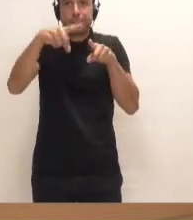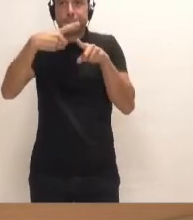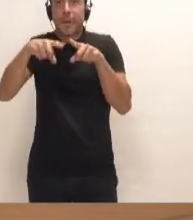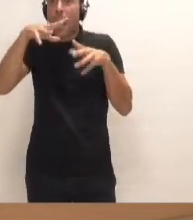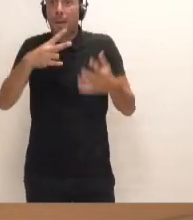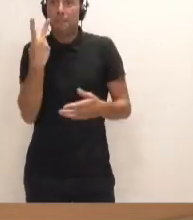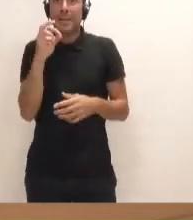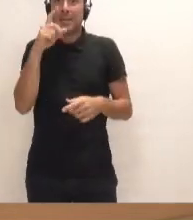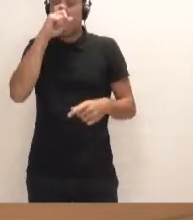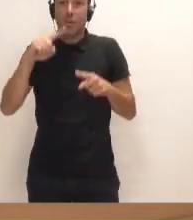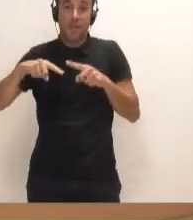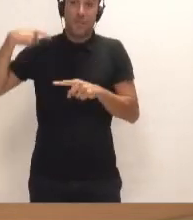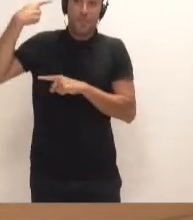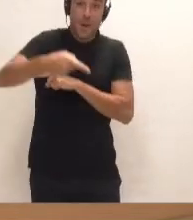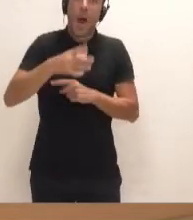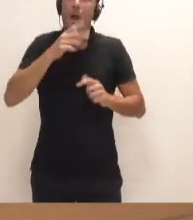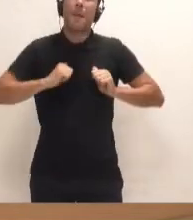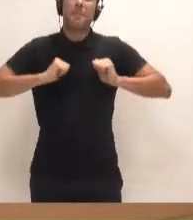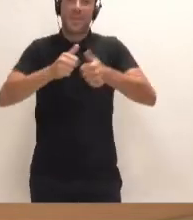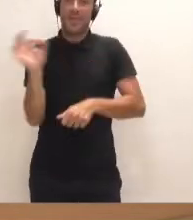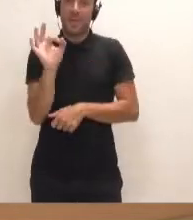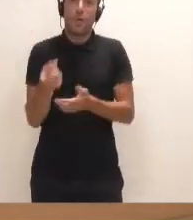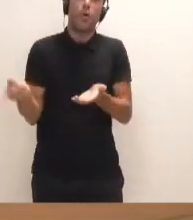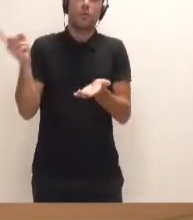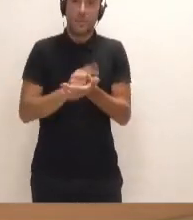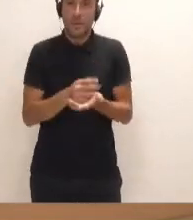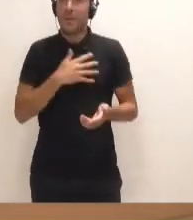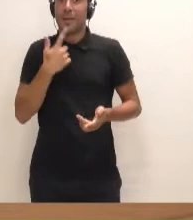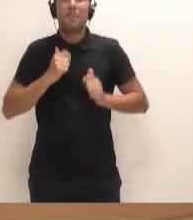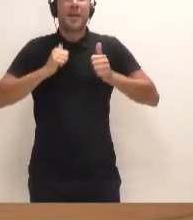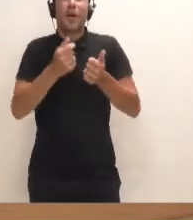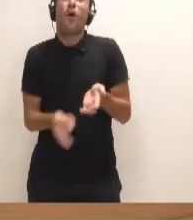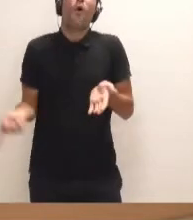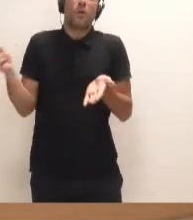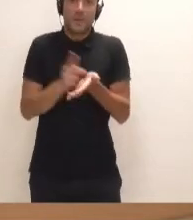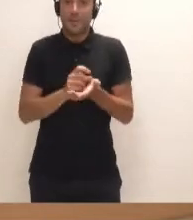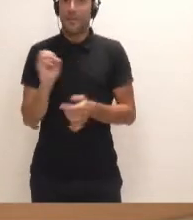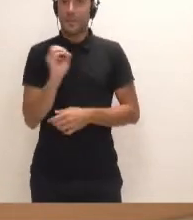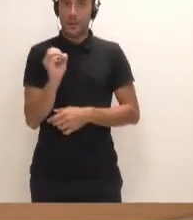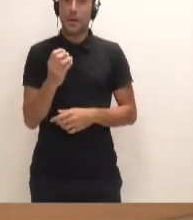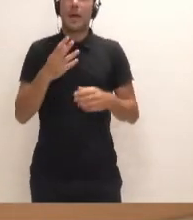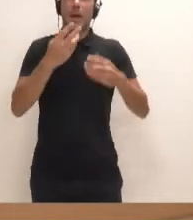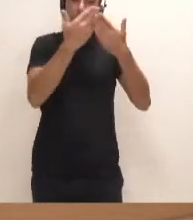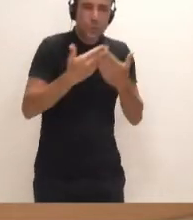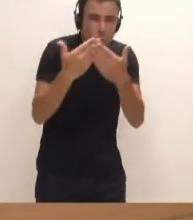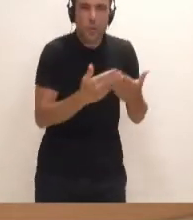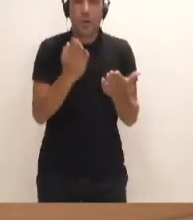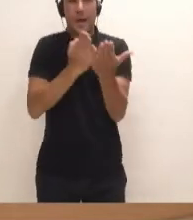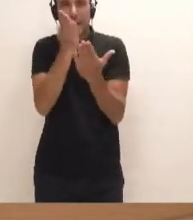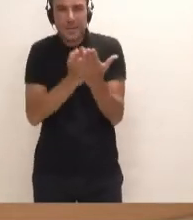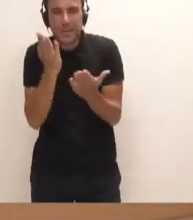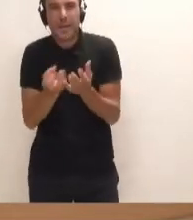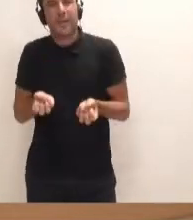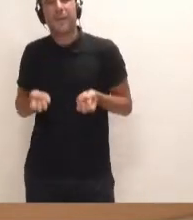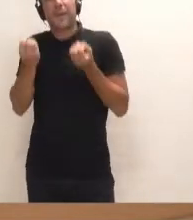años después y empezamos de cero. Empezamos otra vez de cero. Todos los estudios, todas las alternativas, declaraciones